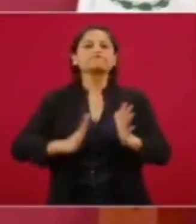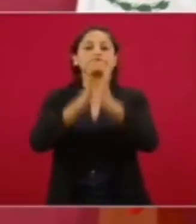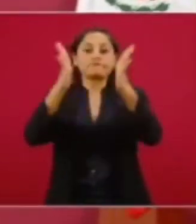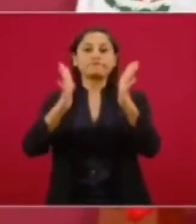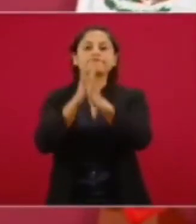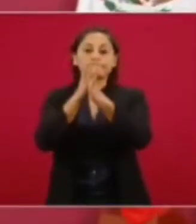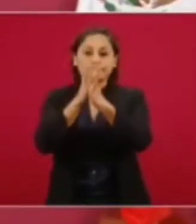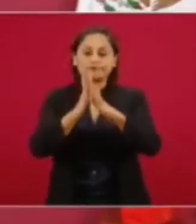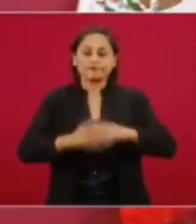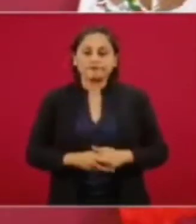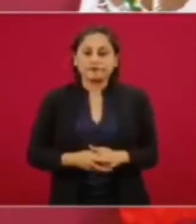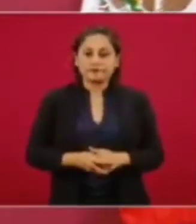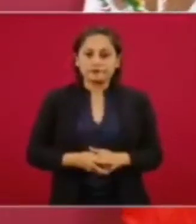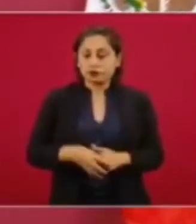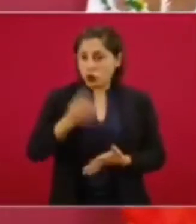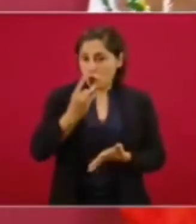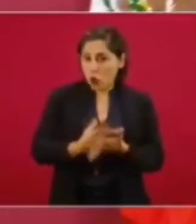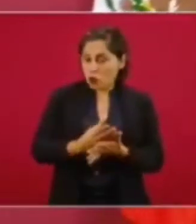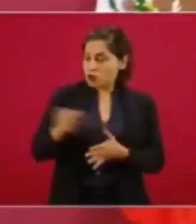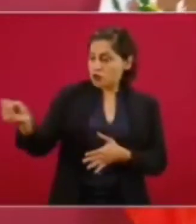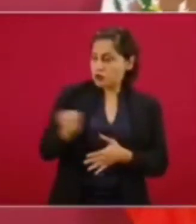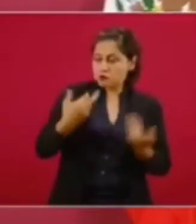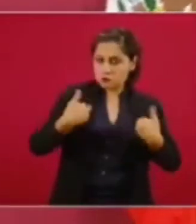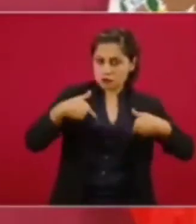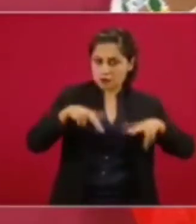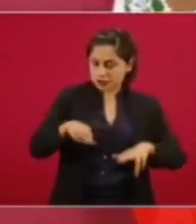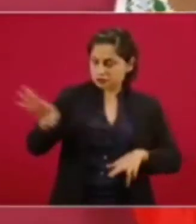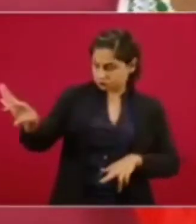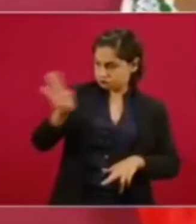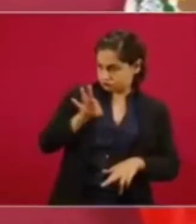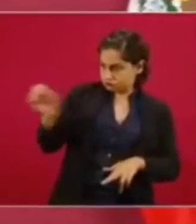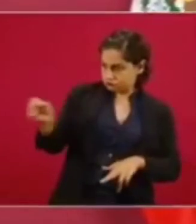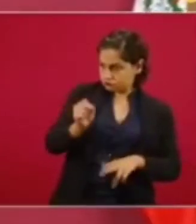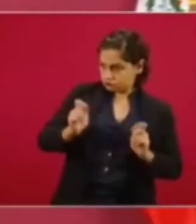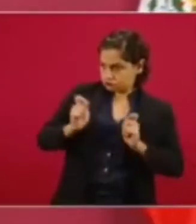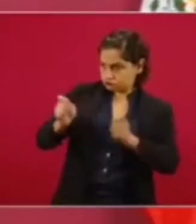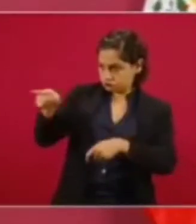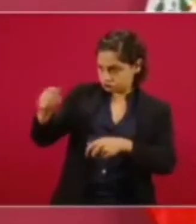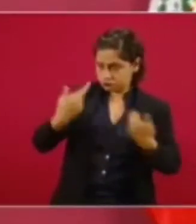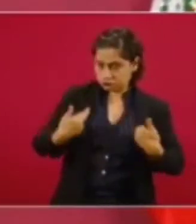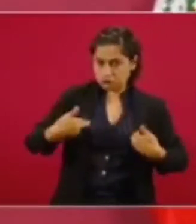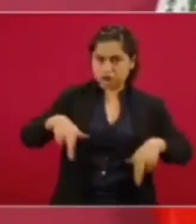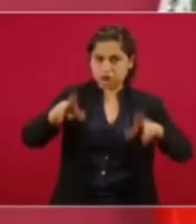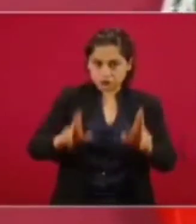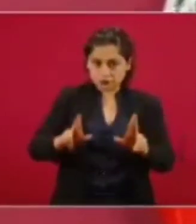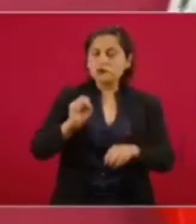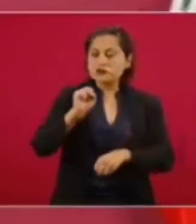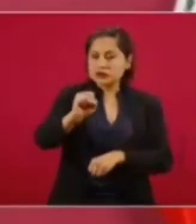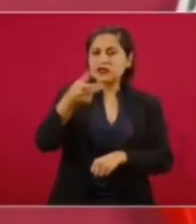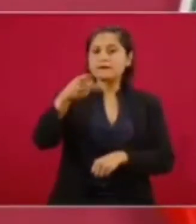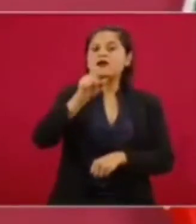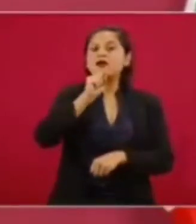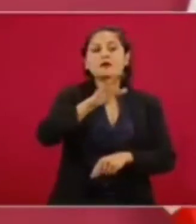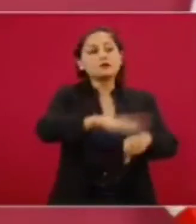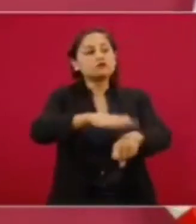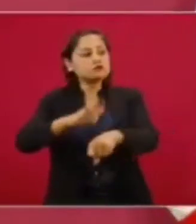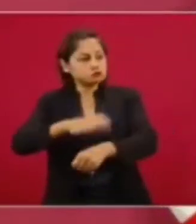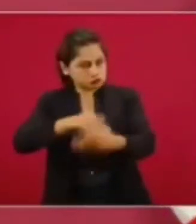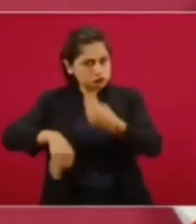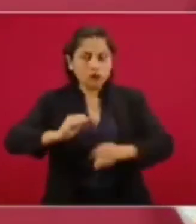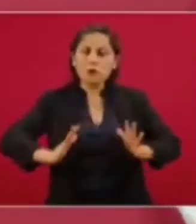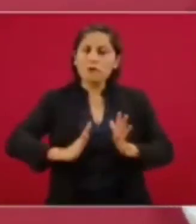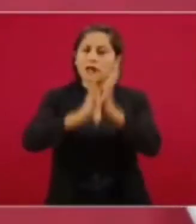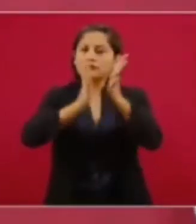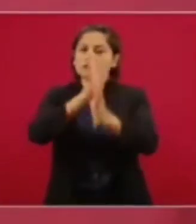participativa. Hay quienes dicen o se